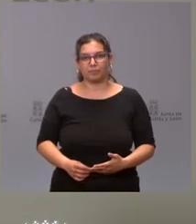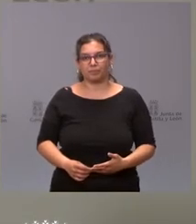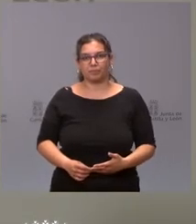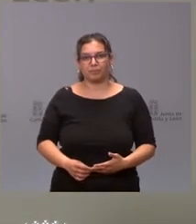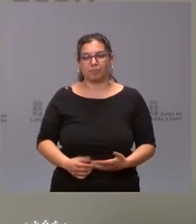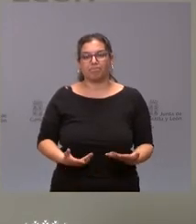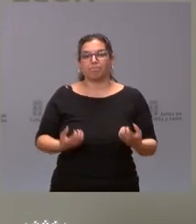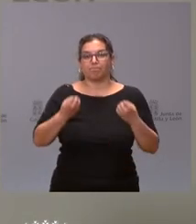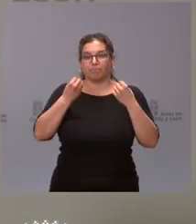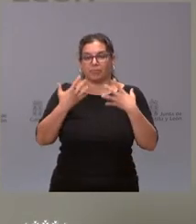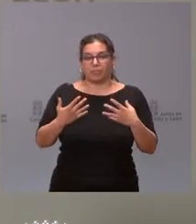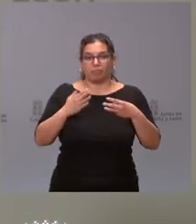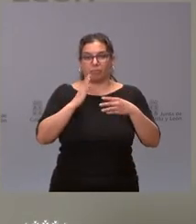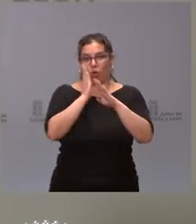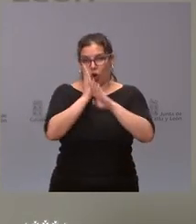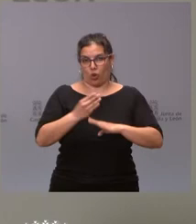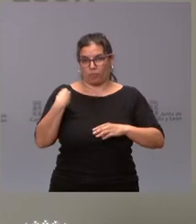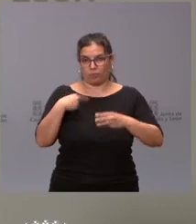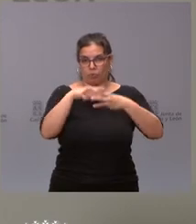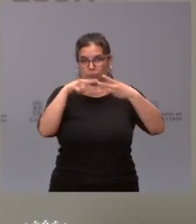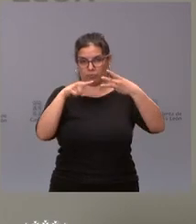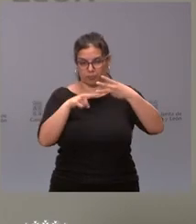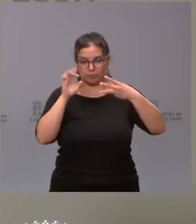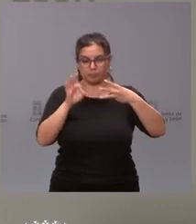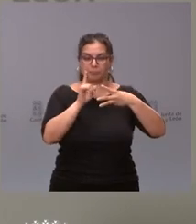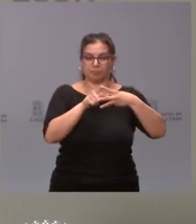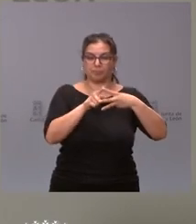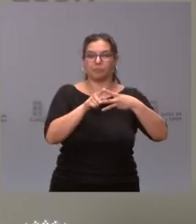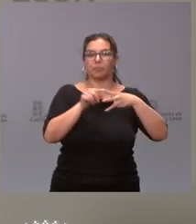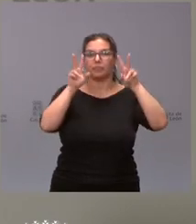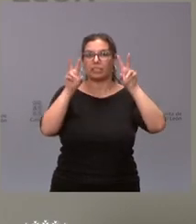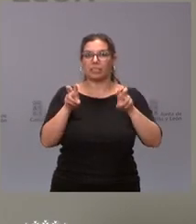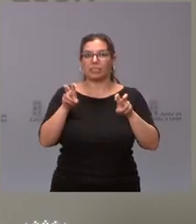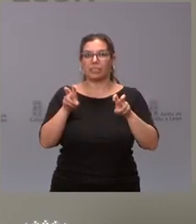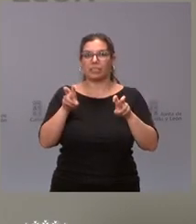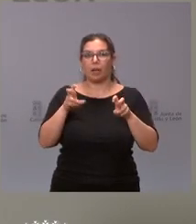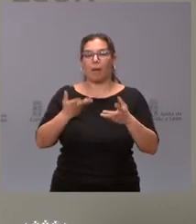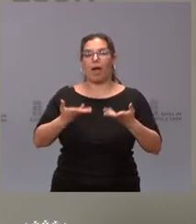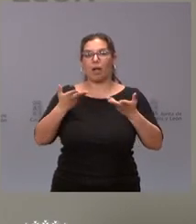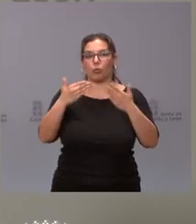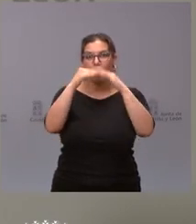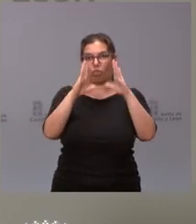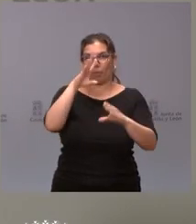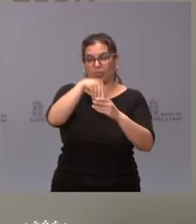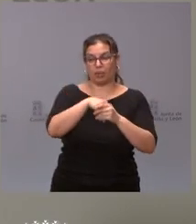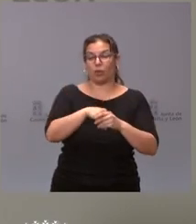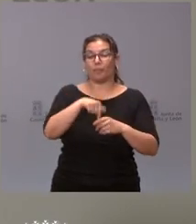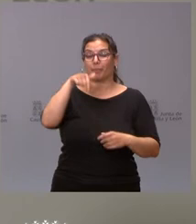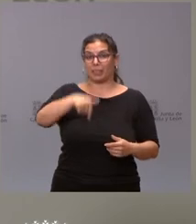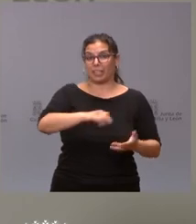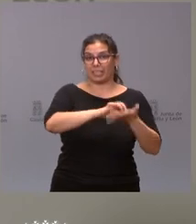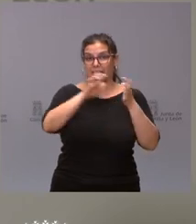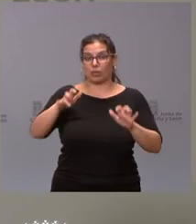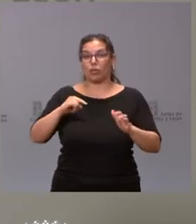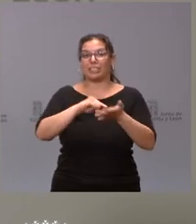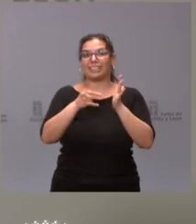Bueno, pues por el orden que usted ha señalado, plantea primero la cuestión relativa a la ayuda a domicilio. Castilla y León el sistema